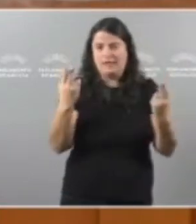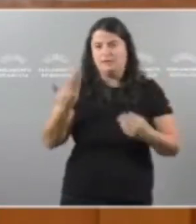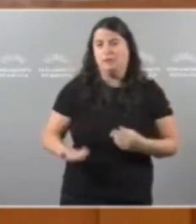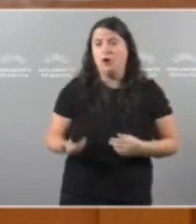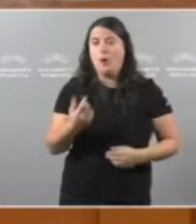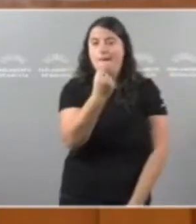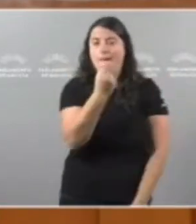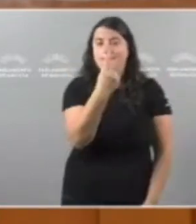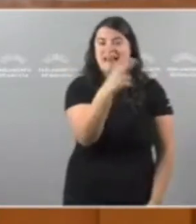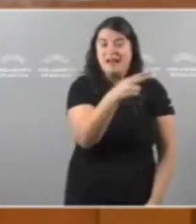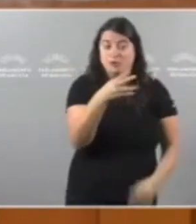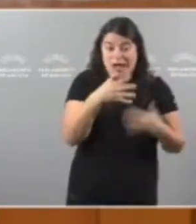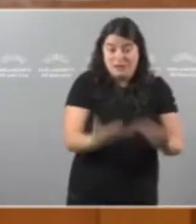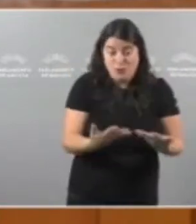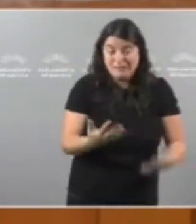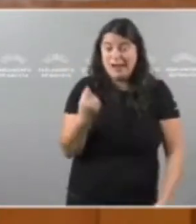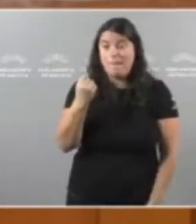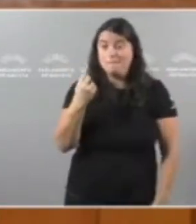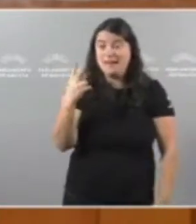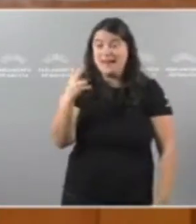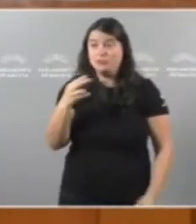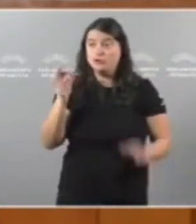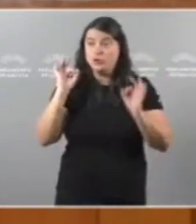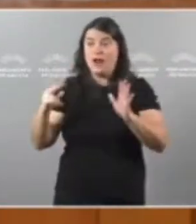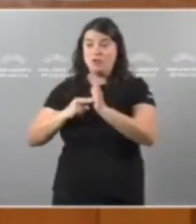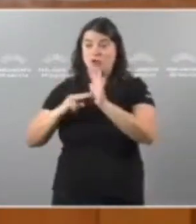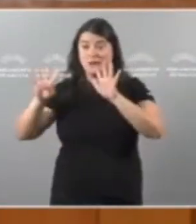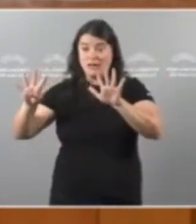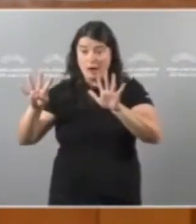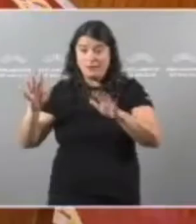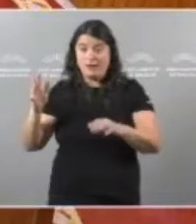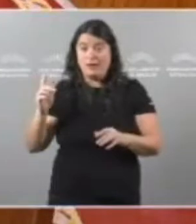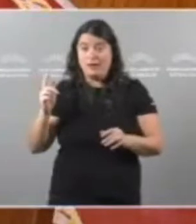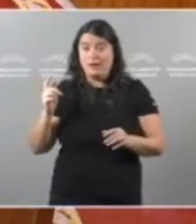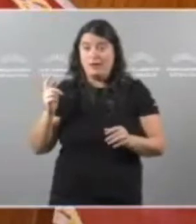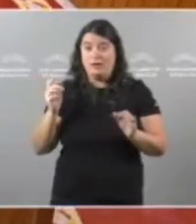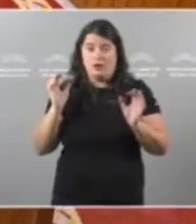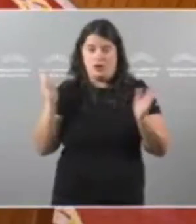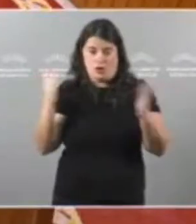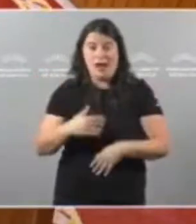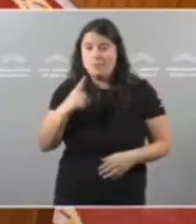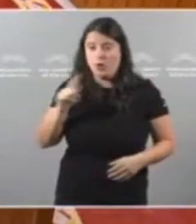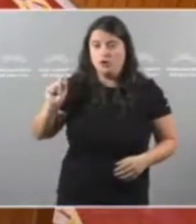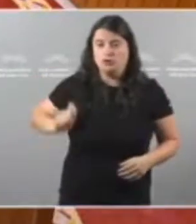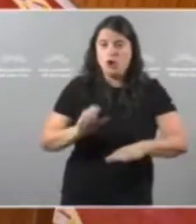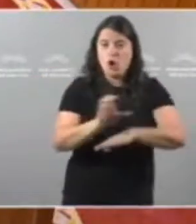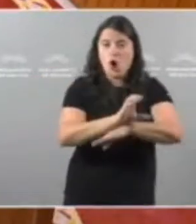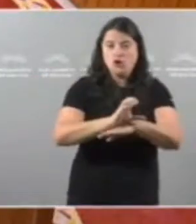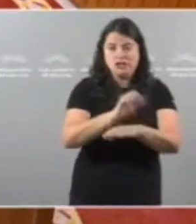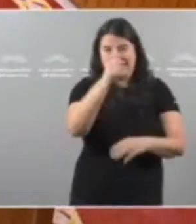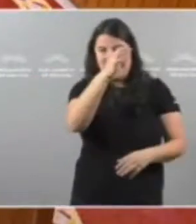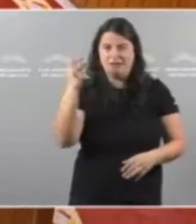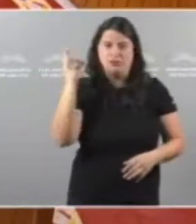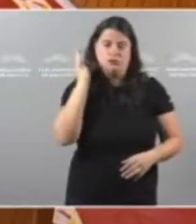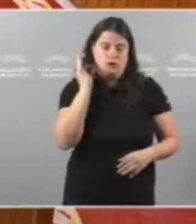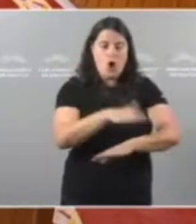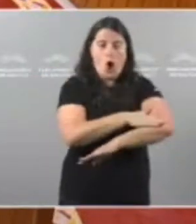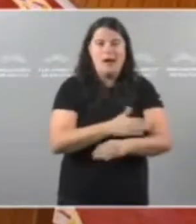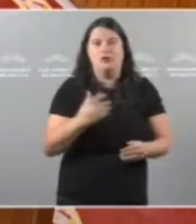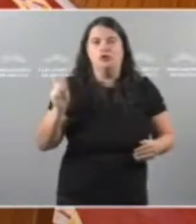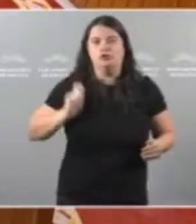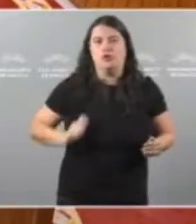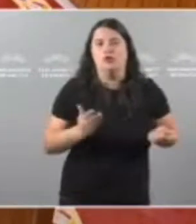mil euros de hoxe non son mil euros de 2009 Si non, non se subirían os salarios os conselleiros e as conselleiras e o goberno Saben